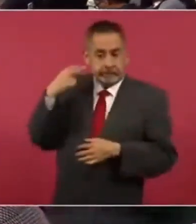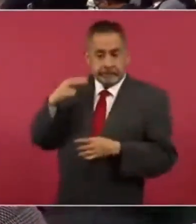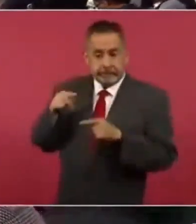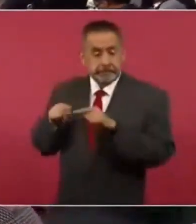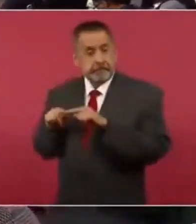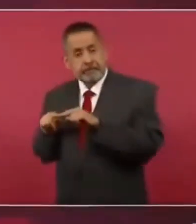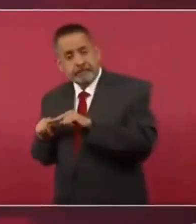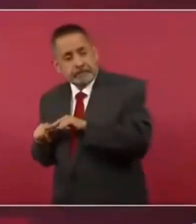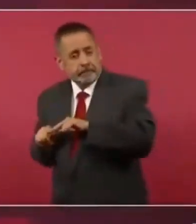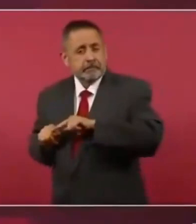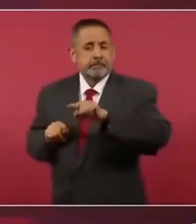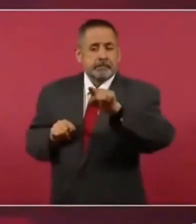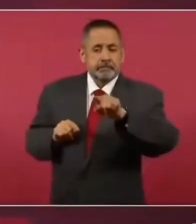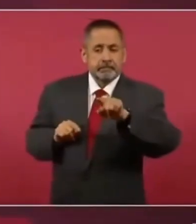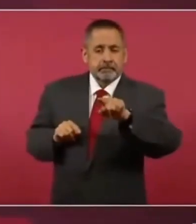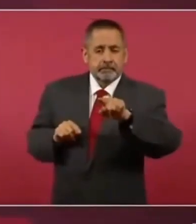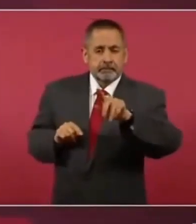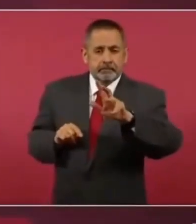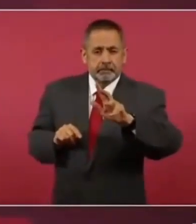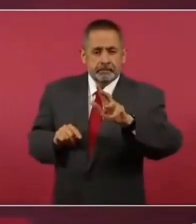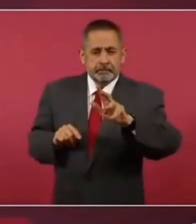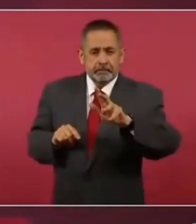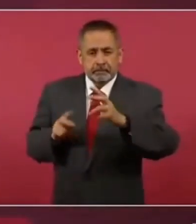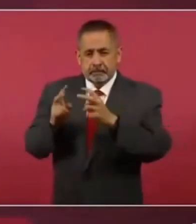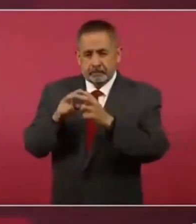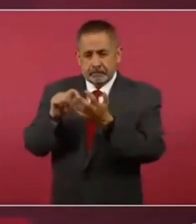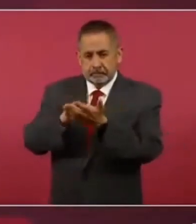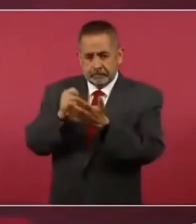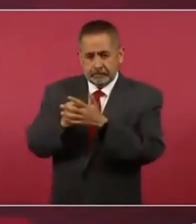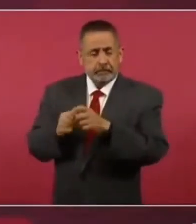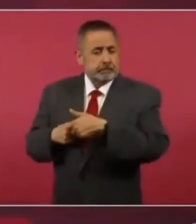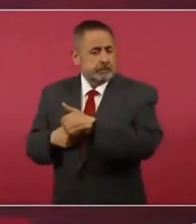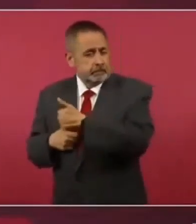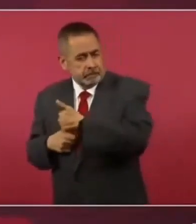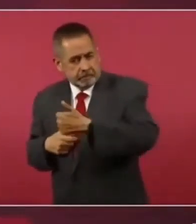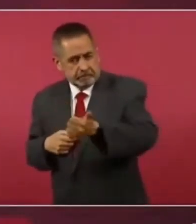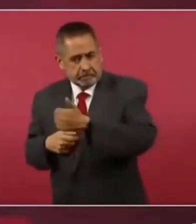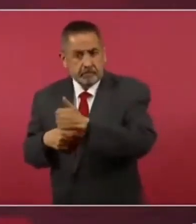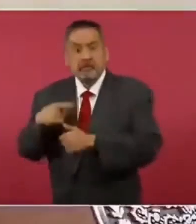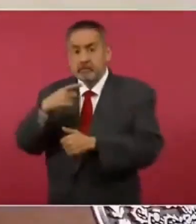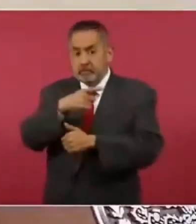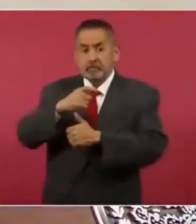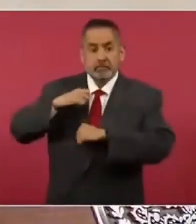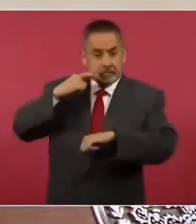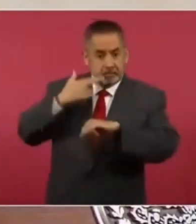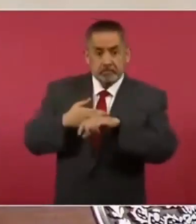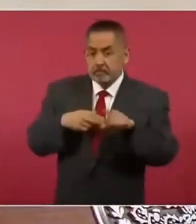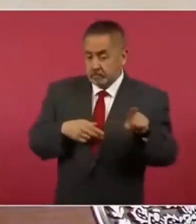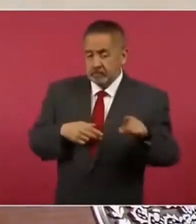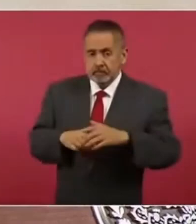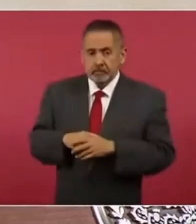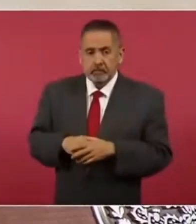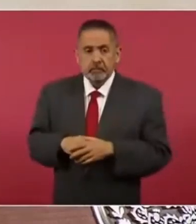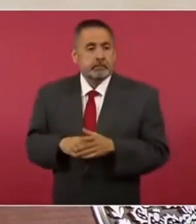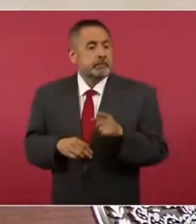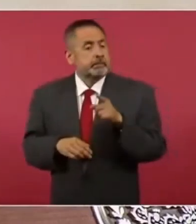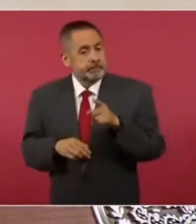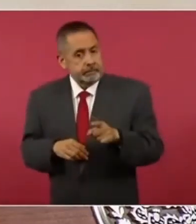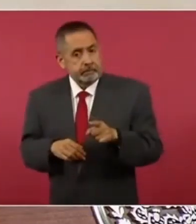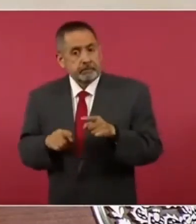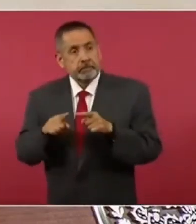Tamaulipas y de ahí